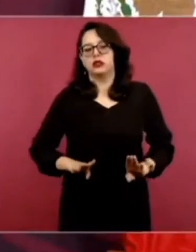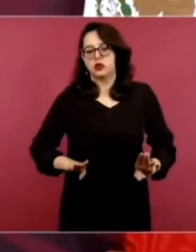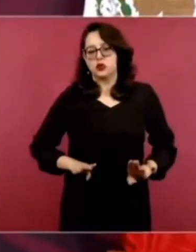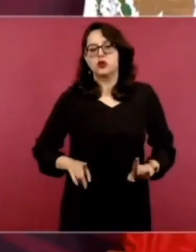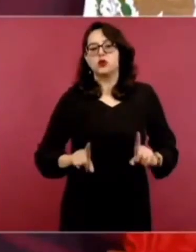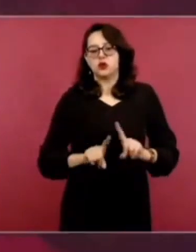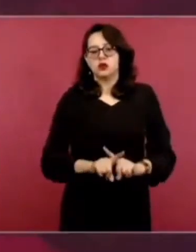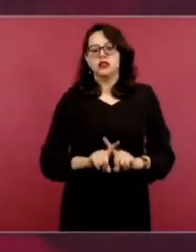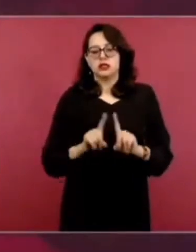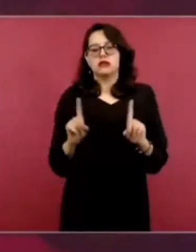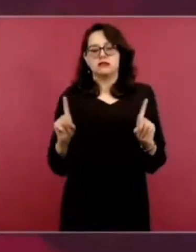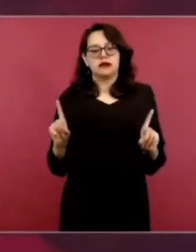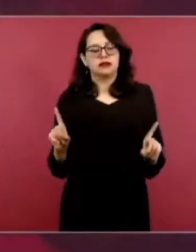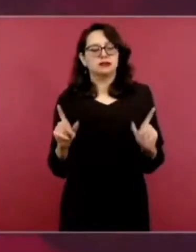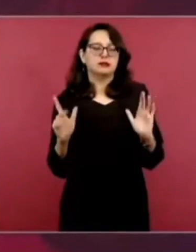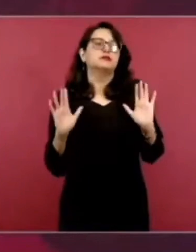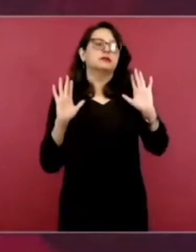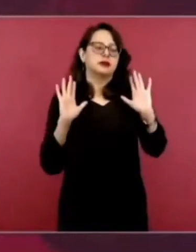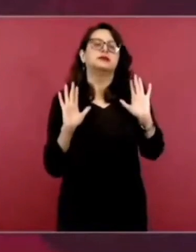Ahí es donde